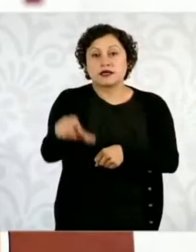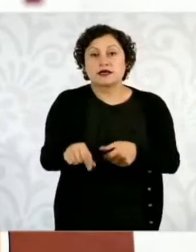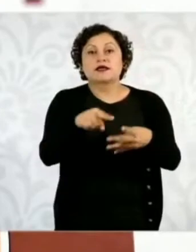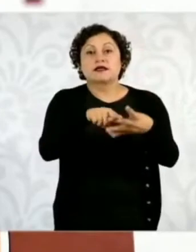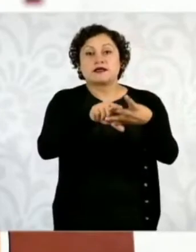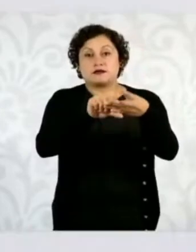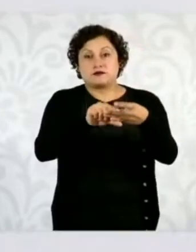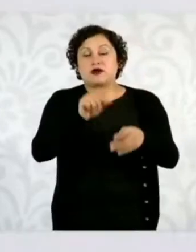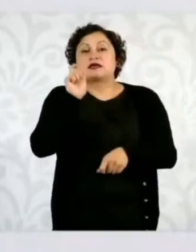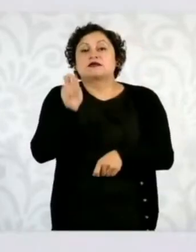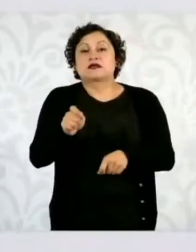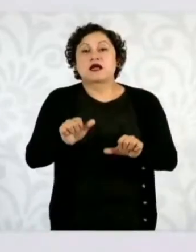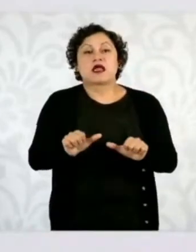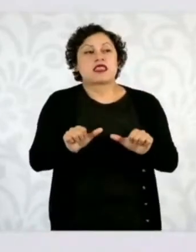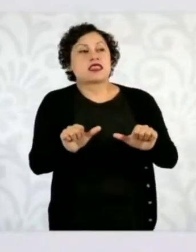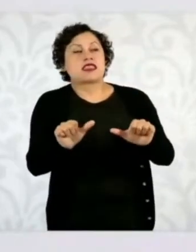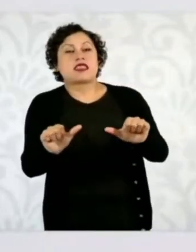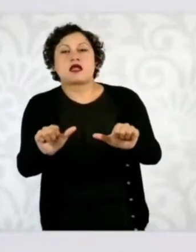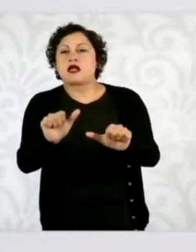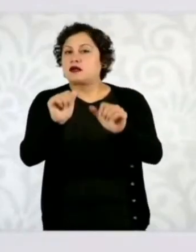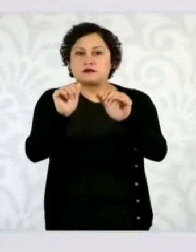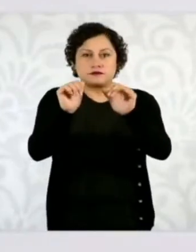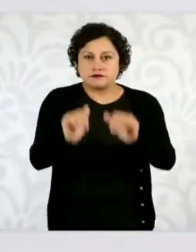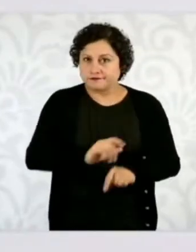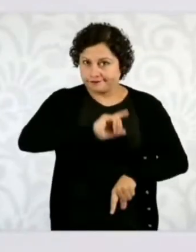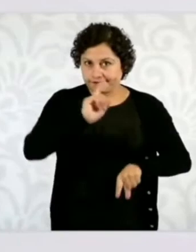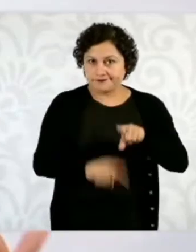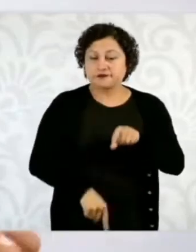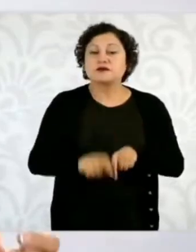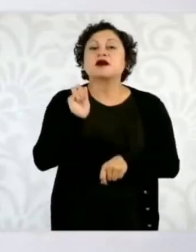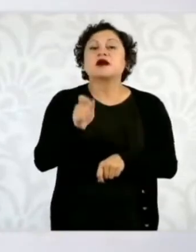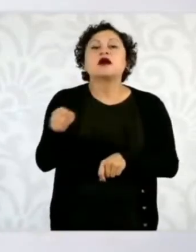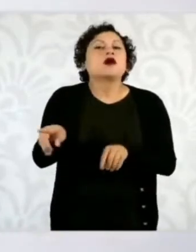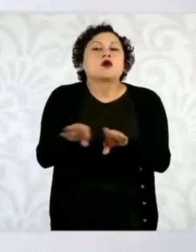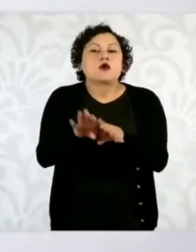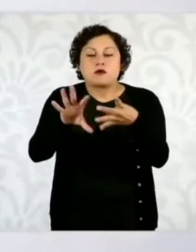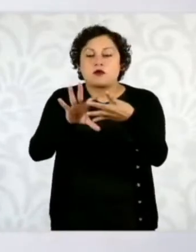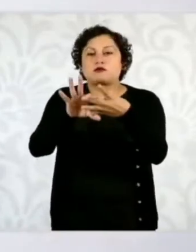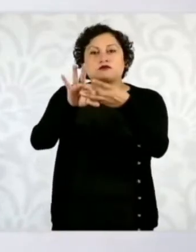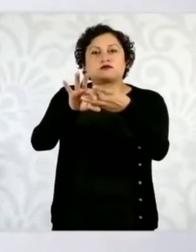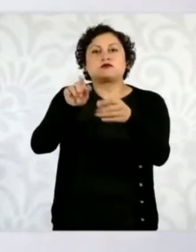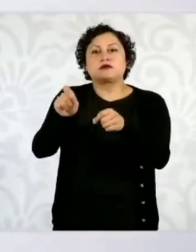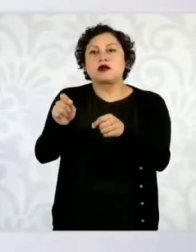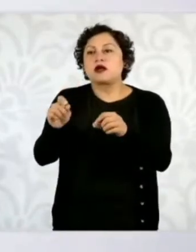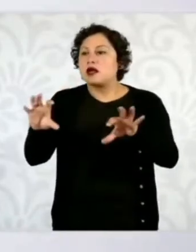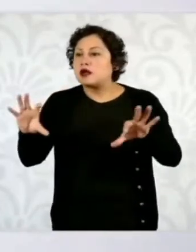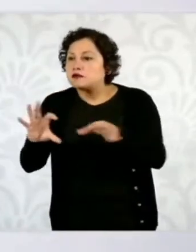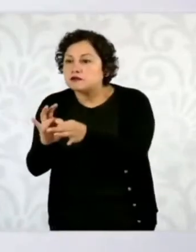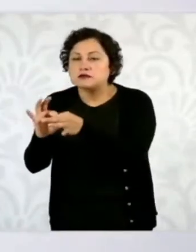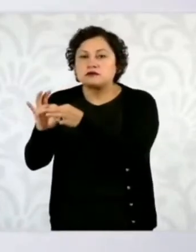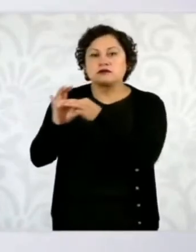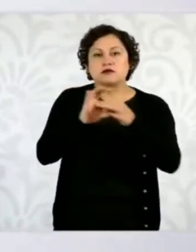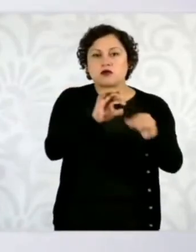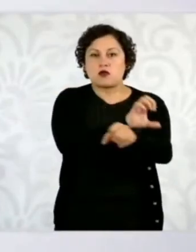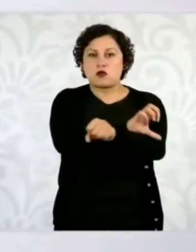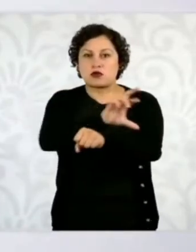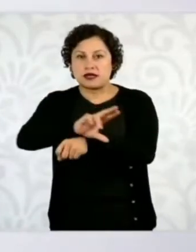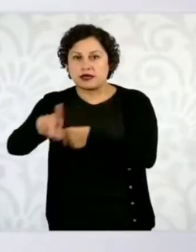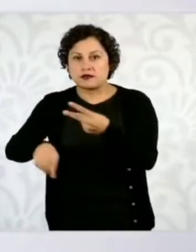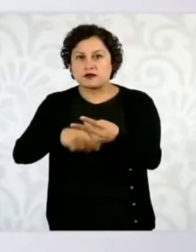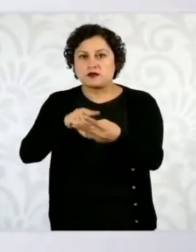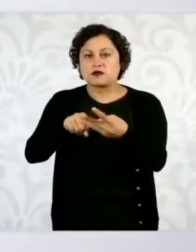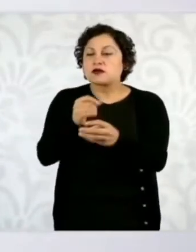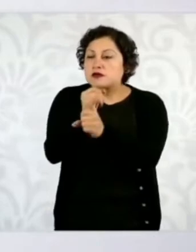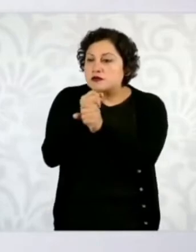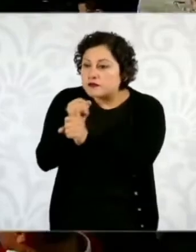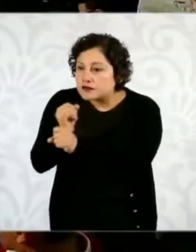pues es la inteligencia, la investigación y la coordinación para poder hacer las detenciones de delincuentes que están